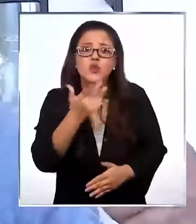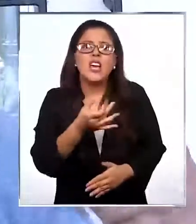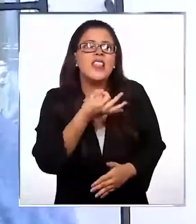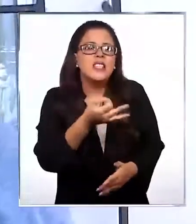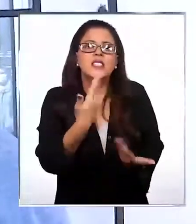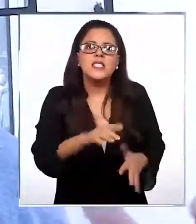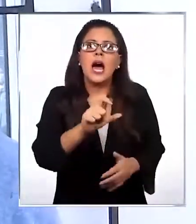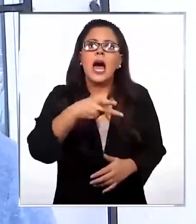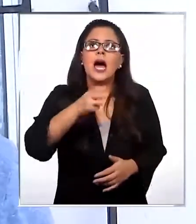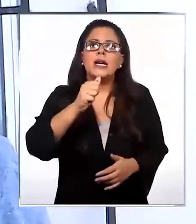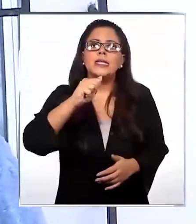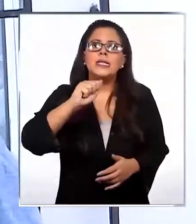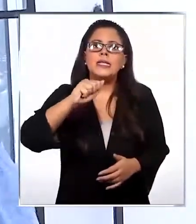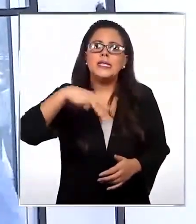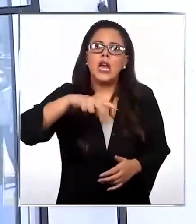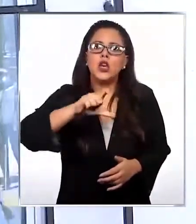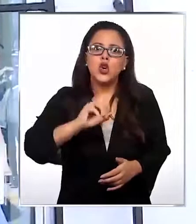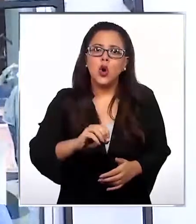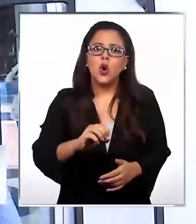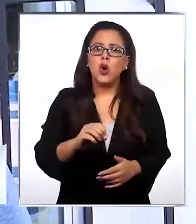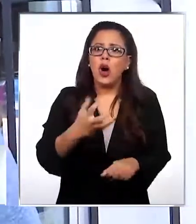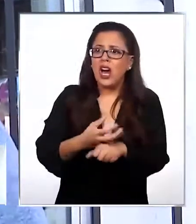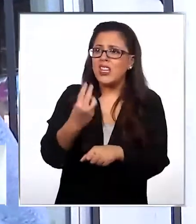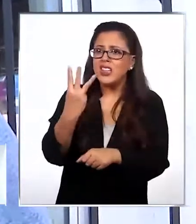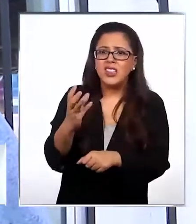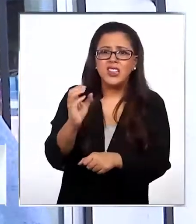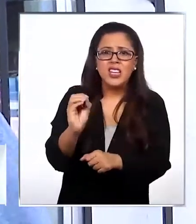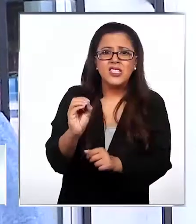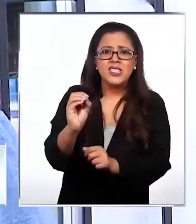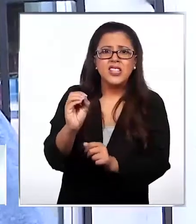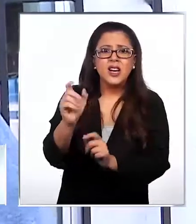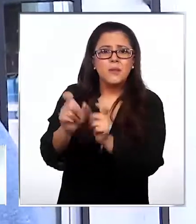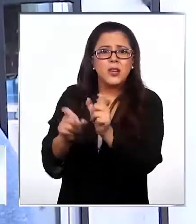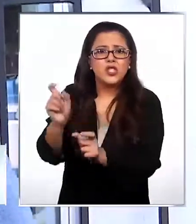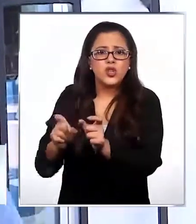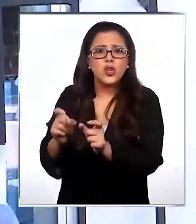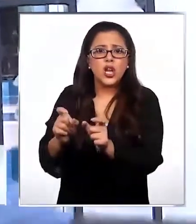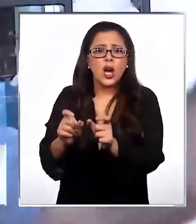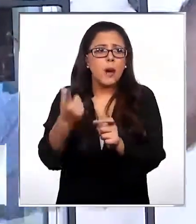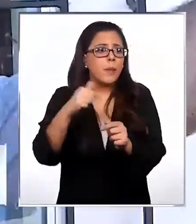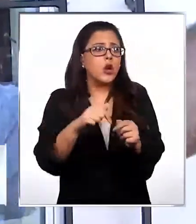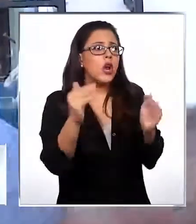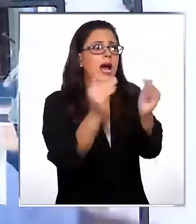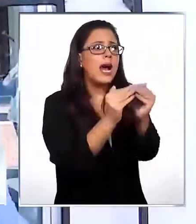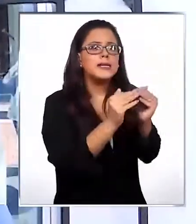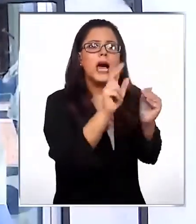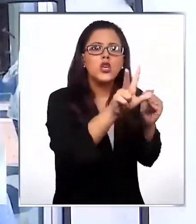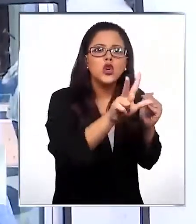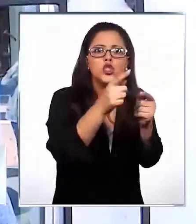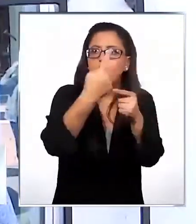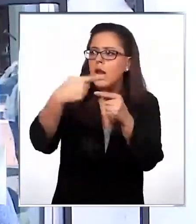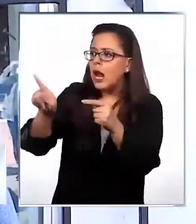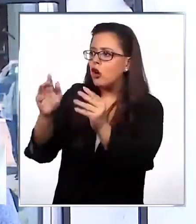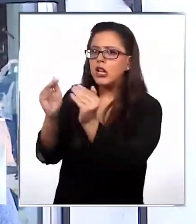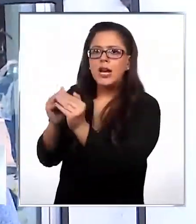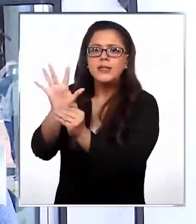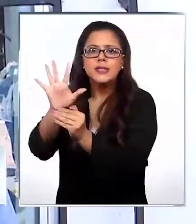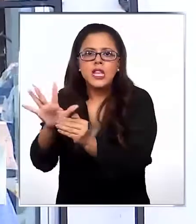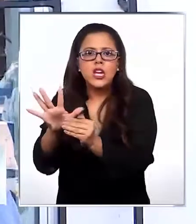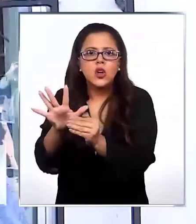Chanco está infectado con 30 personas. Pero en una casa hay 7 u 8. Se aísla esa casa. En la otra casa hay 5. Se aísla la casa.